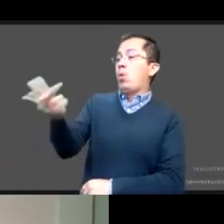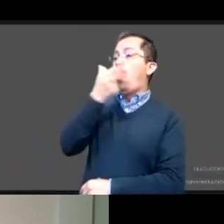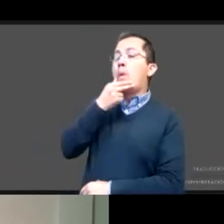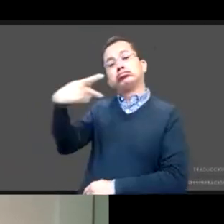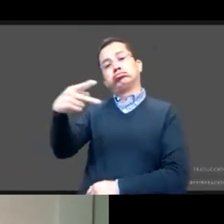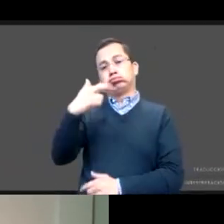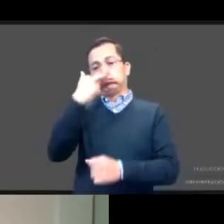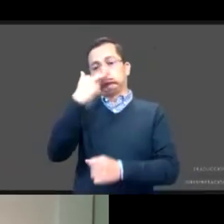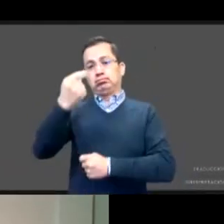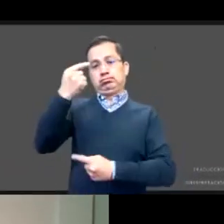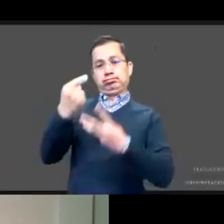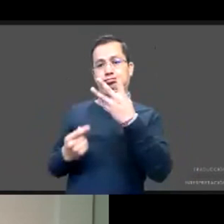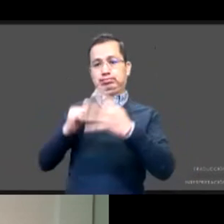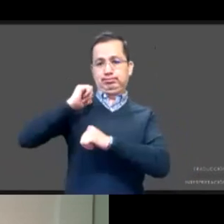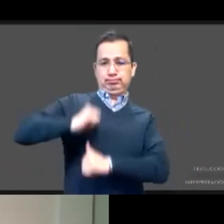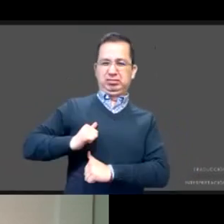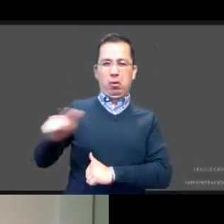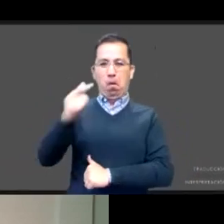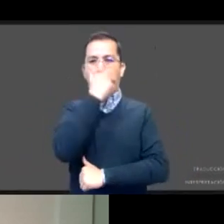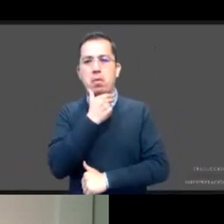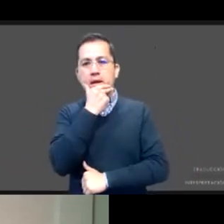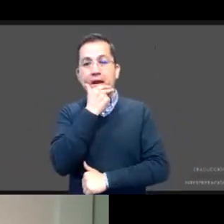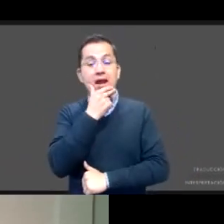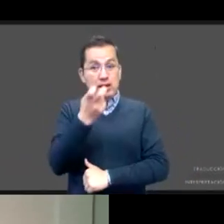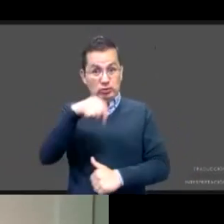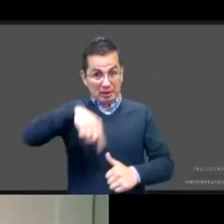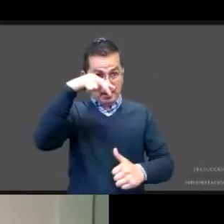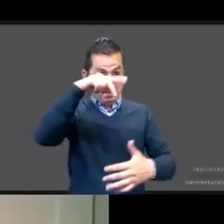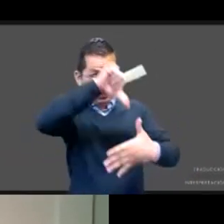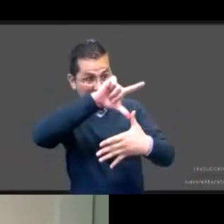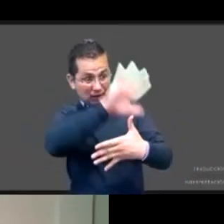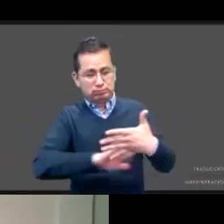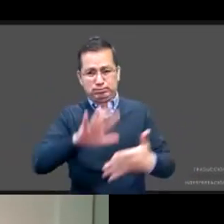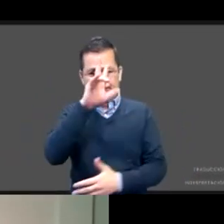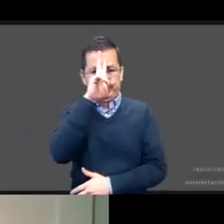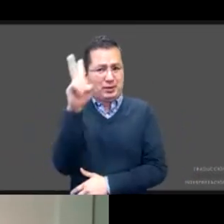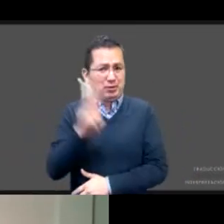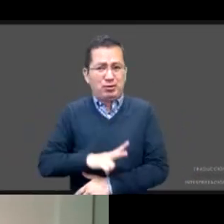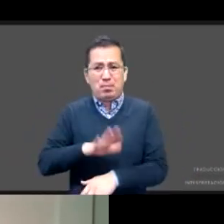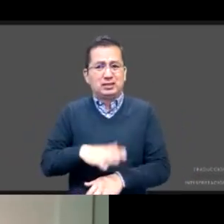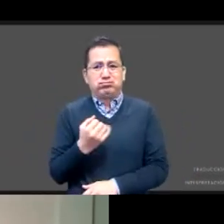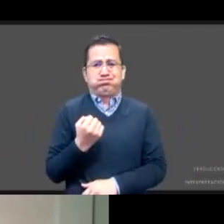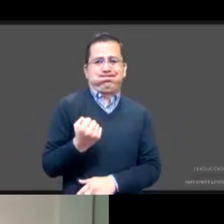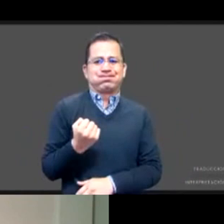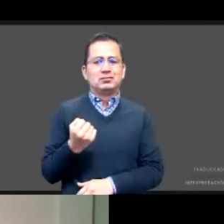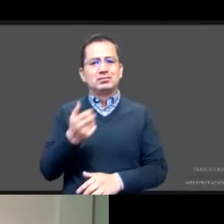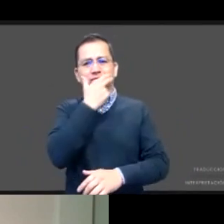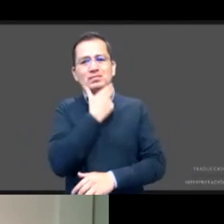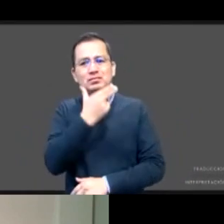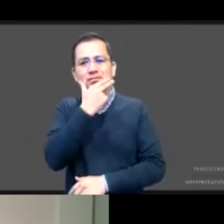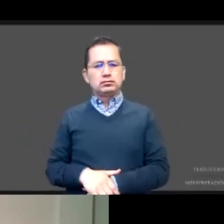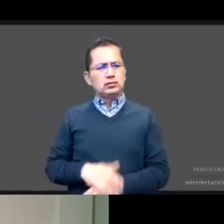social en América Latina y el Caribe ha sido profundamente inequitativa. Ahora tenemos la oportunidad desde esta visión de